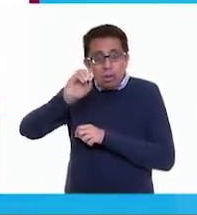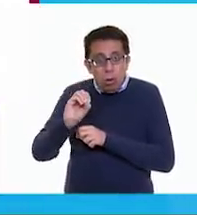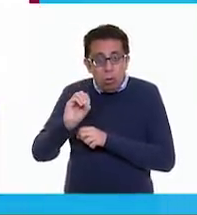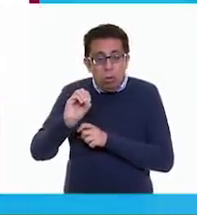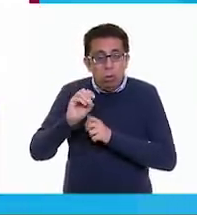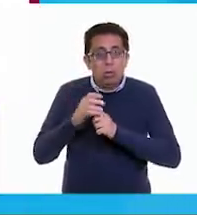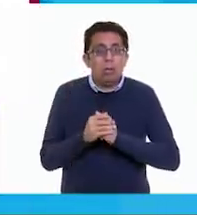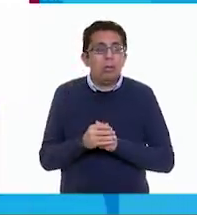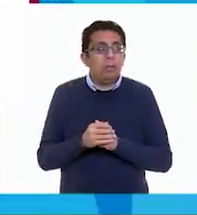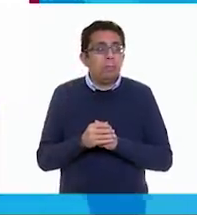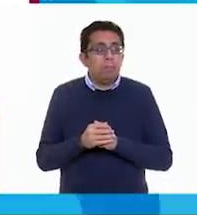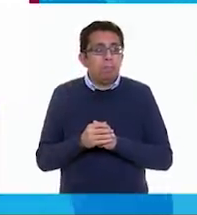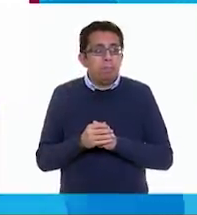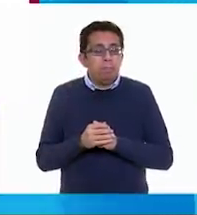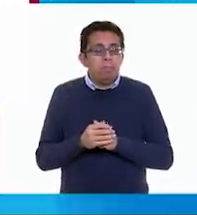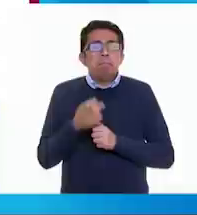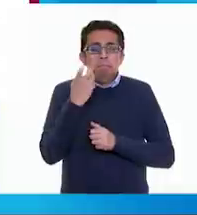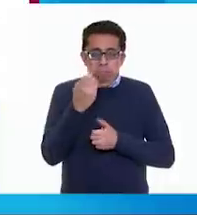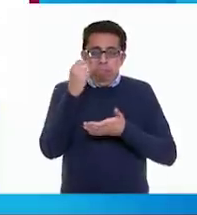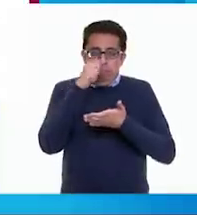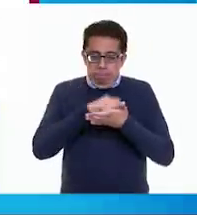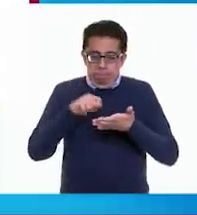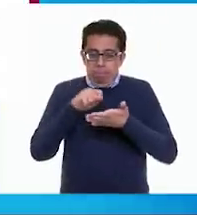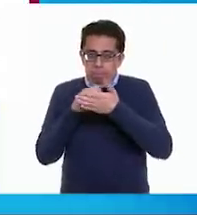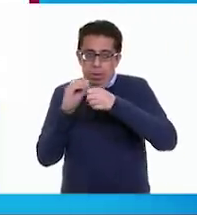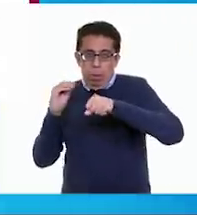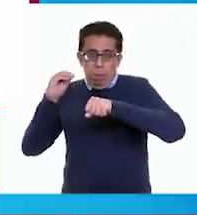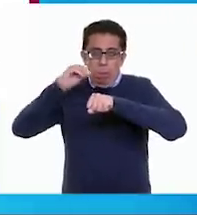Entonces vamos a escribir aquí. Terno. Terno.